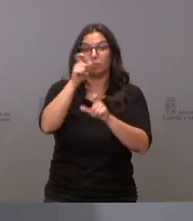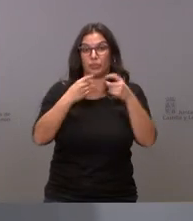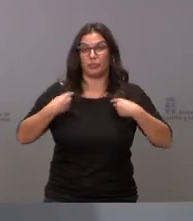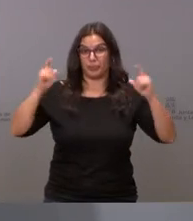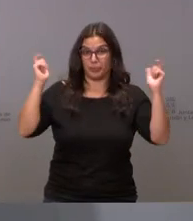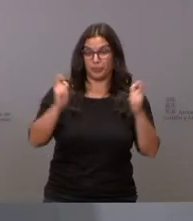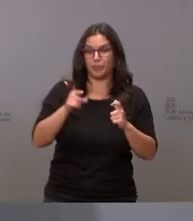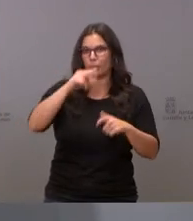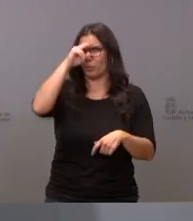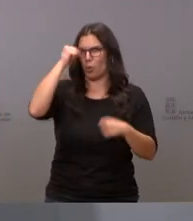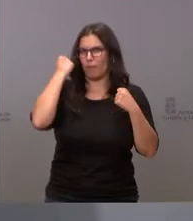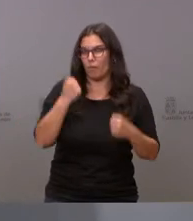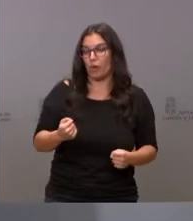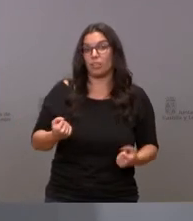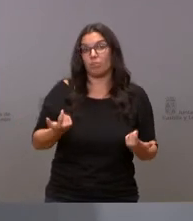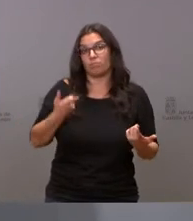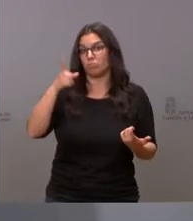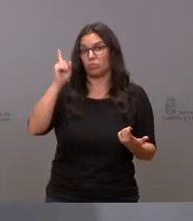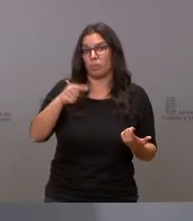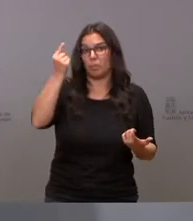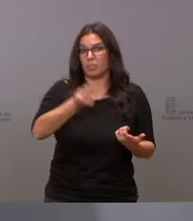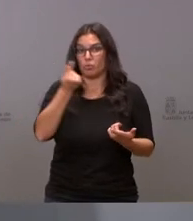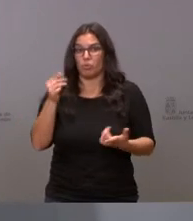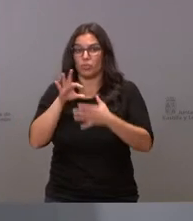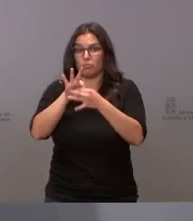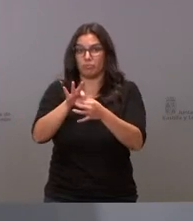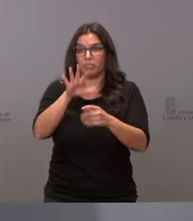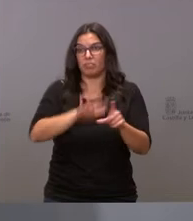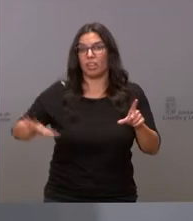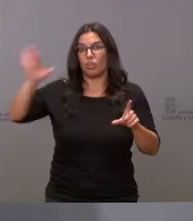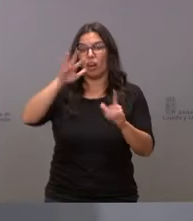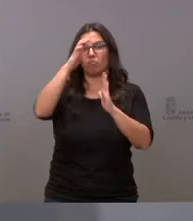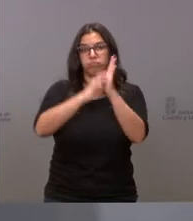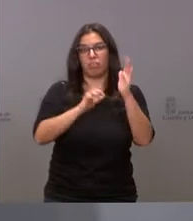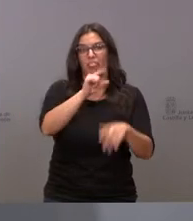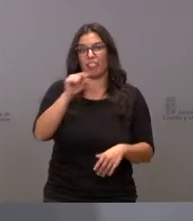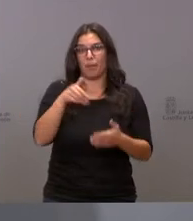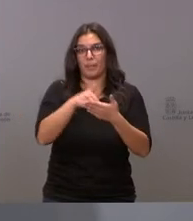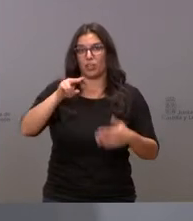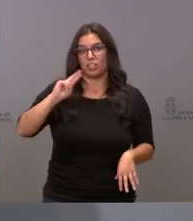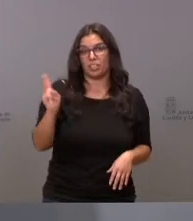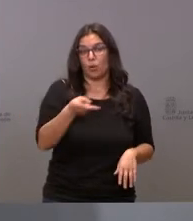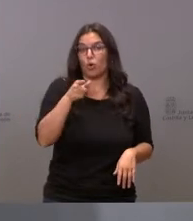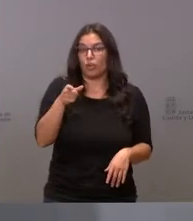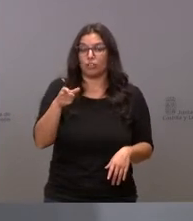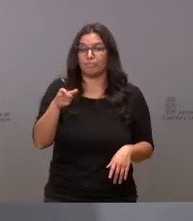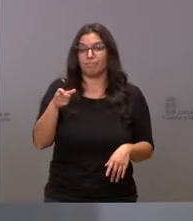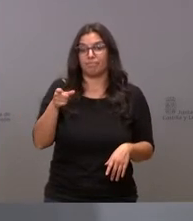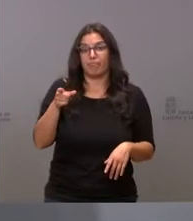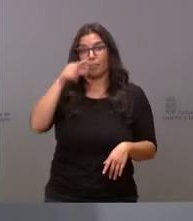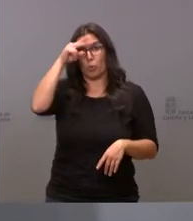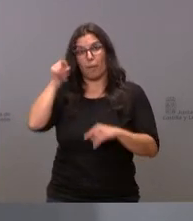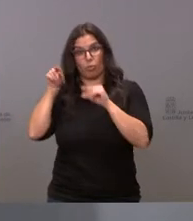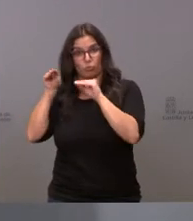de tanta preocupación pues también disminuye el presupuesto a nivel nacional en 100 millones de euros esa es la implicación